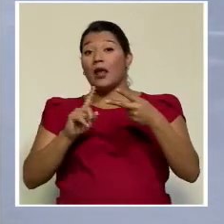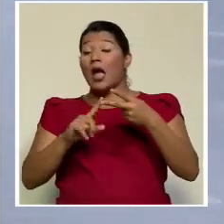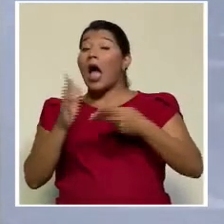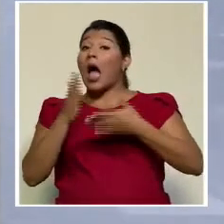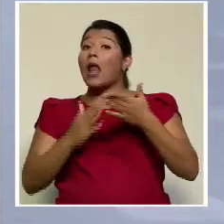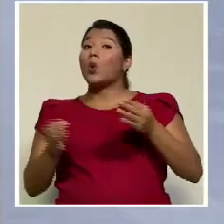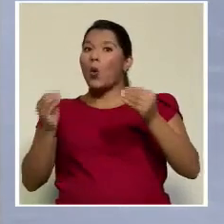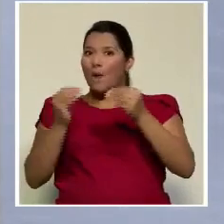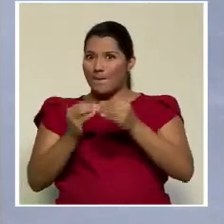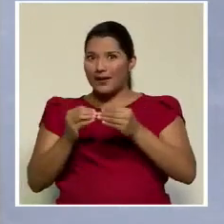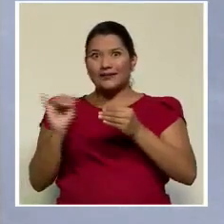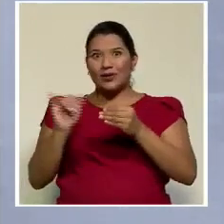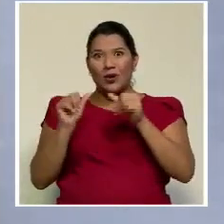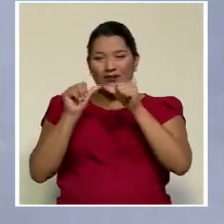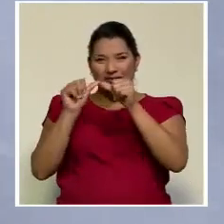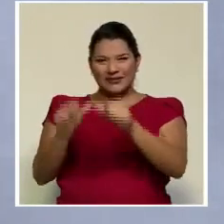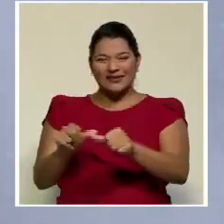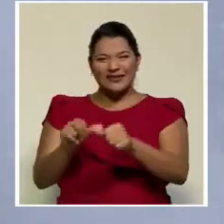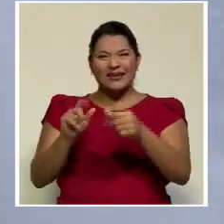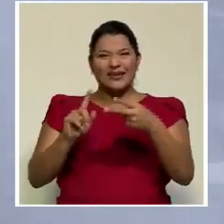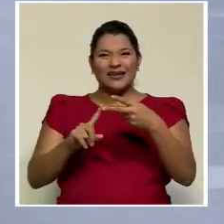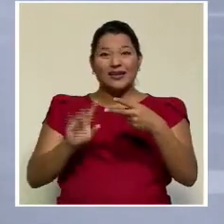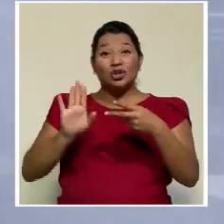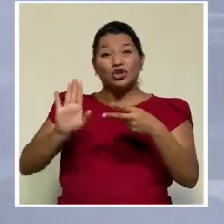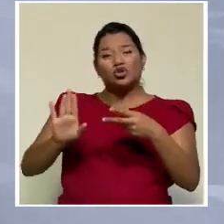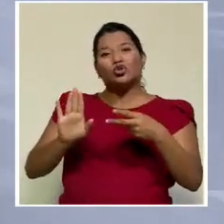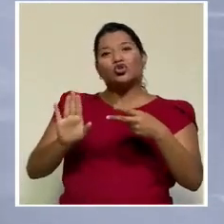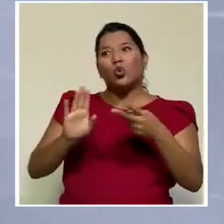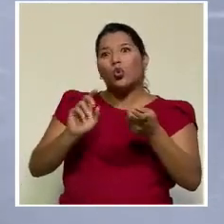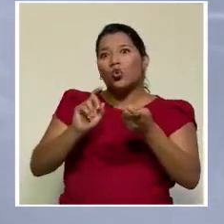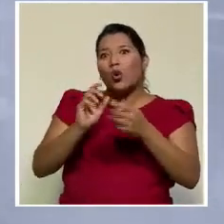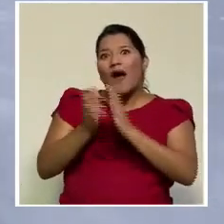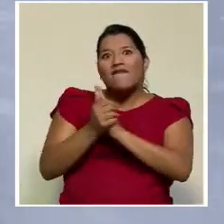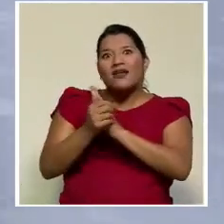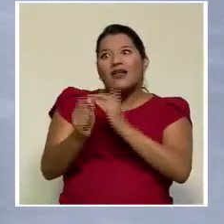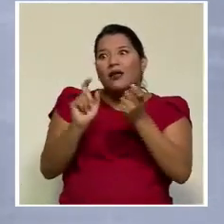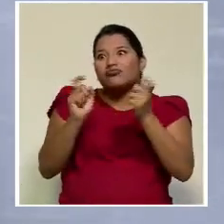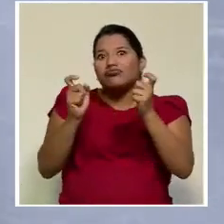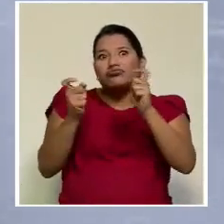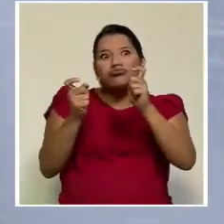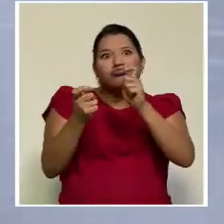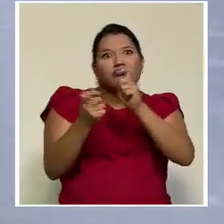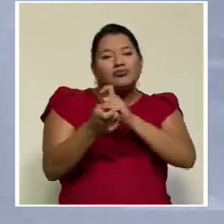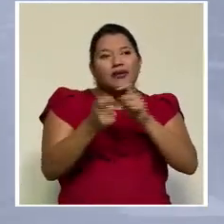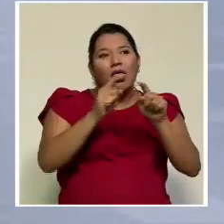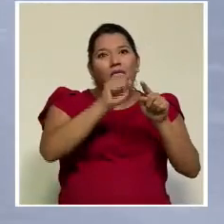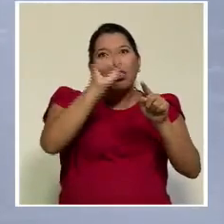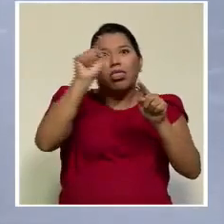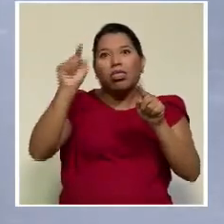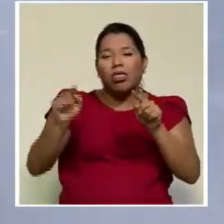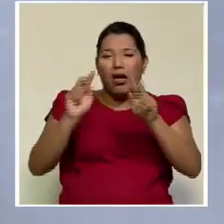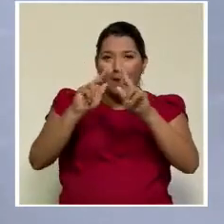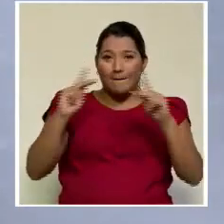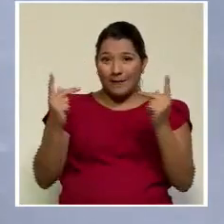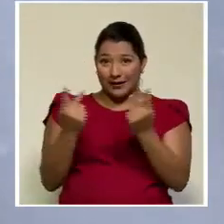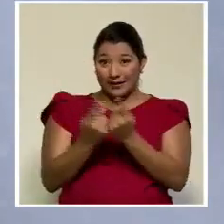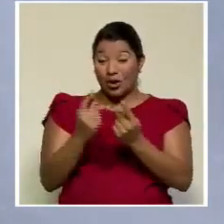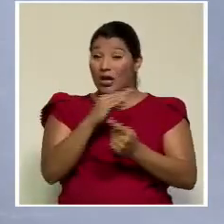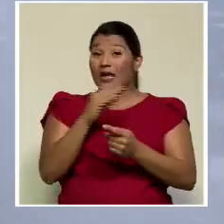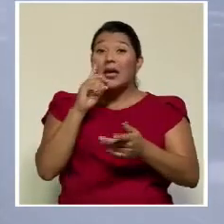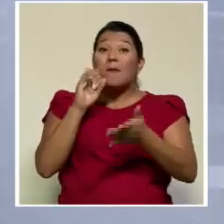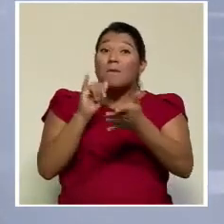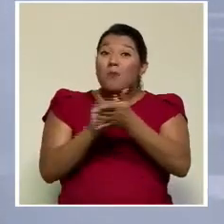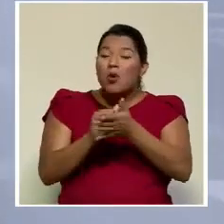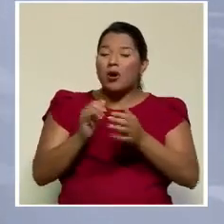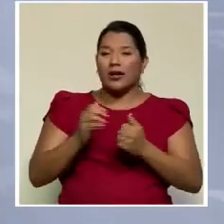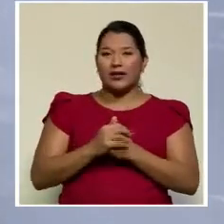persistido a través de las décadas es su volatilidad partidaria. Y por eso, según las coyunturas